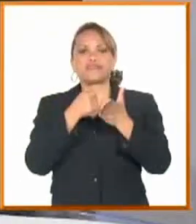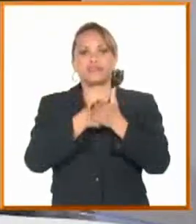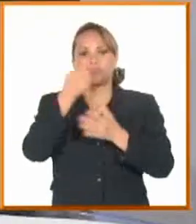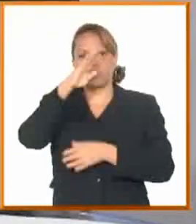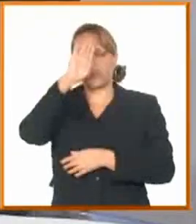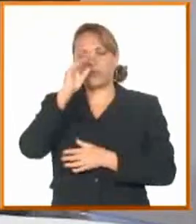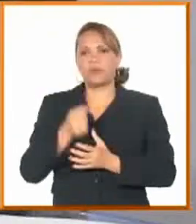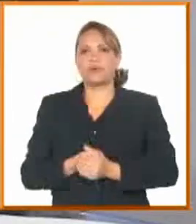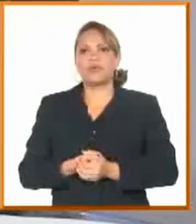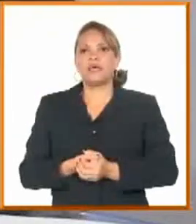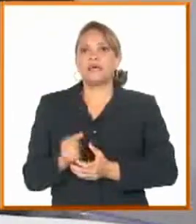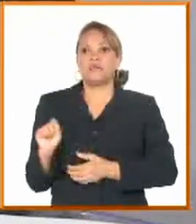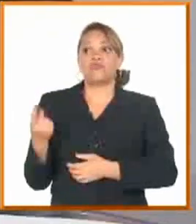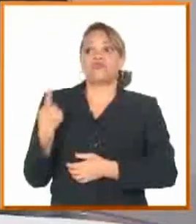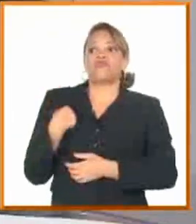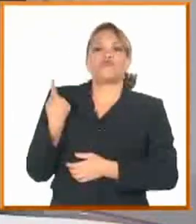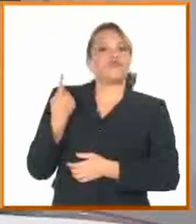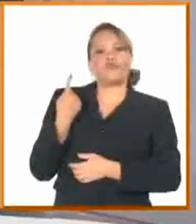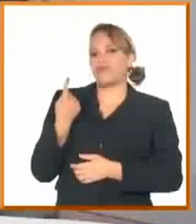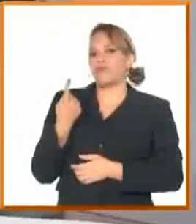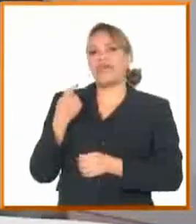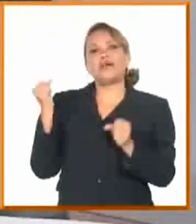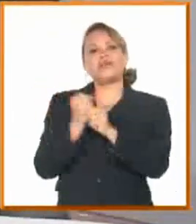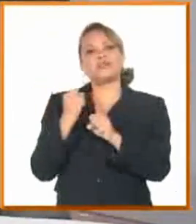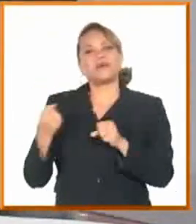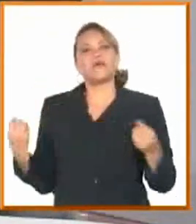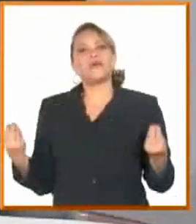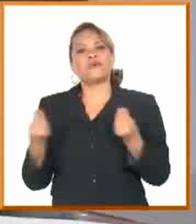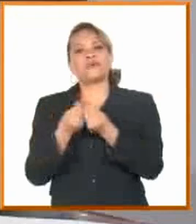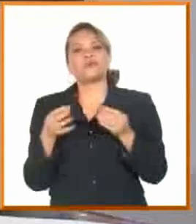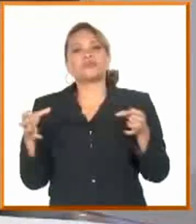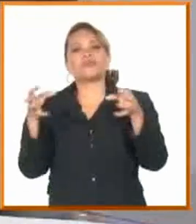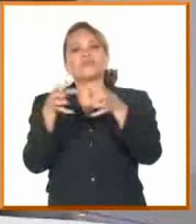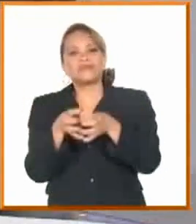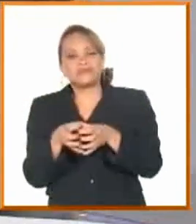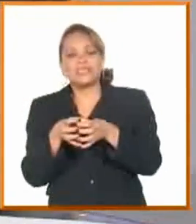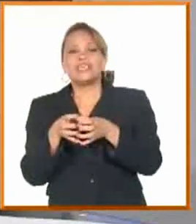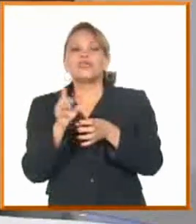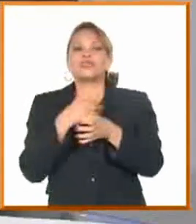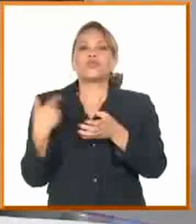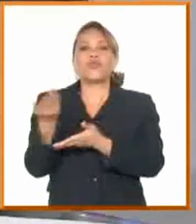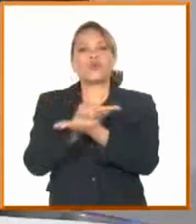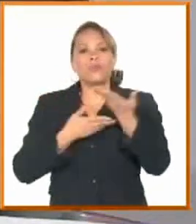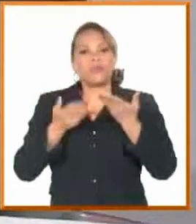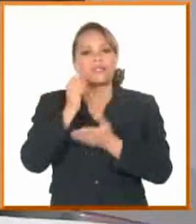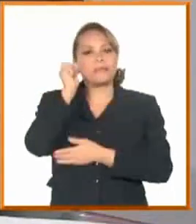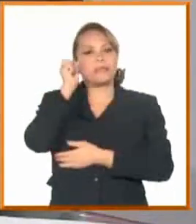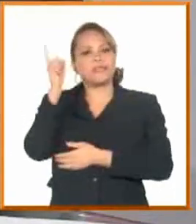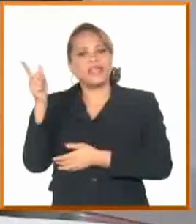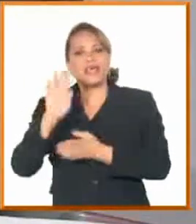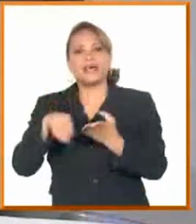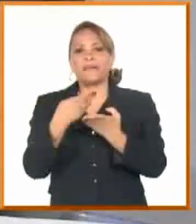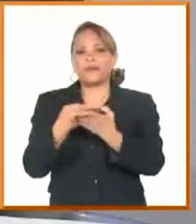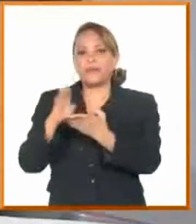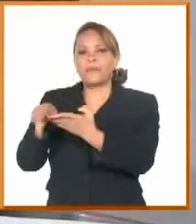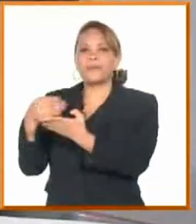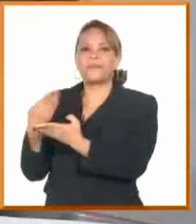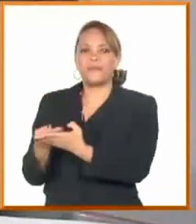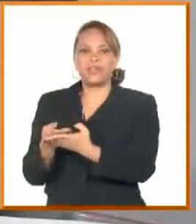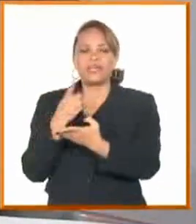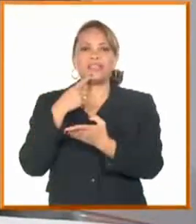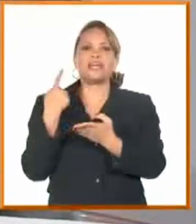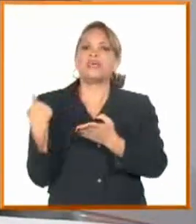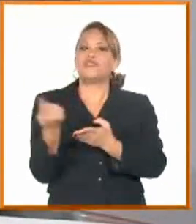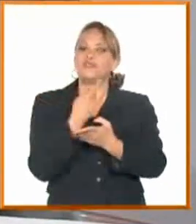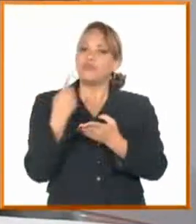pellejo, es un trabajo colectivo, es un trabajo colectivo en el cual compartimos ideas, propuestas, hay una conducción